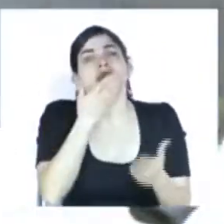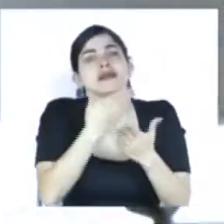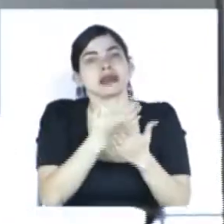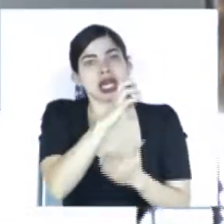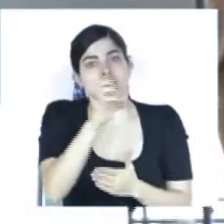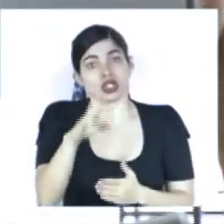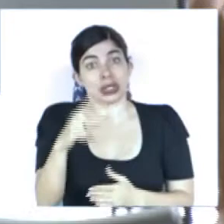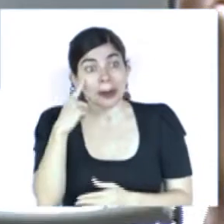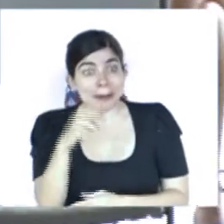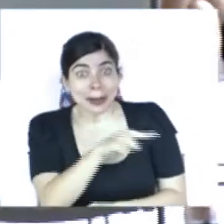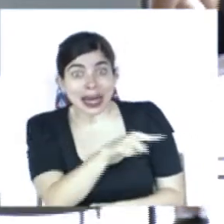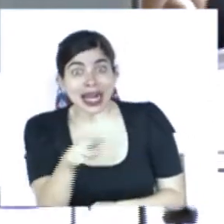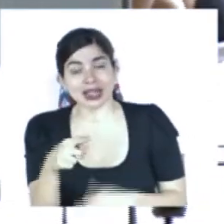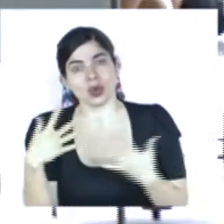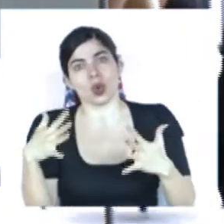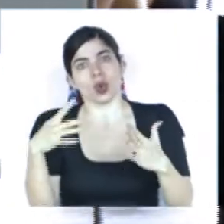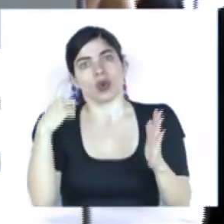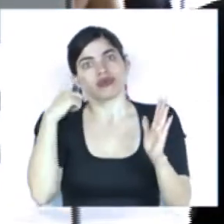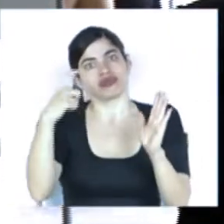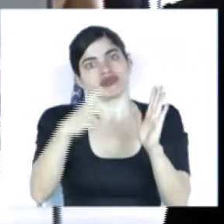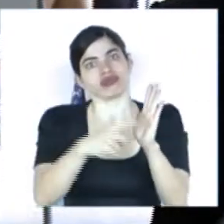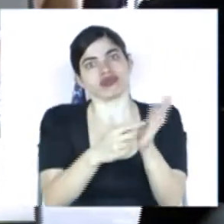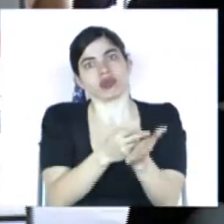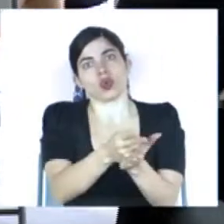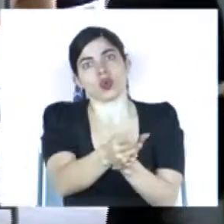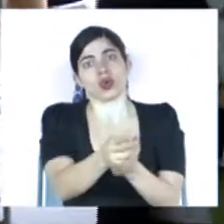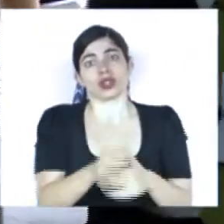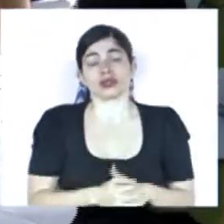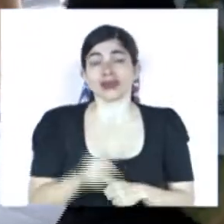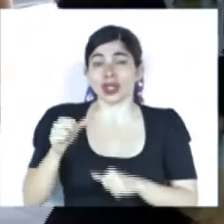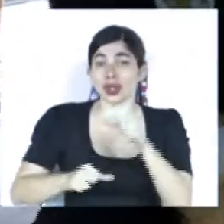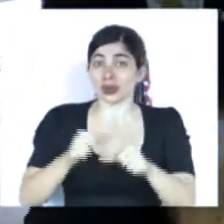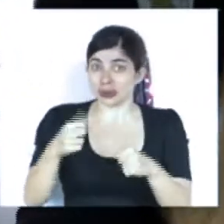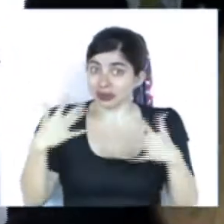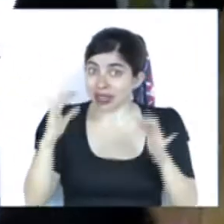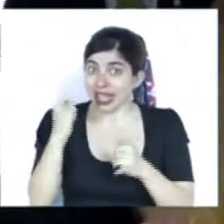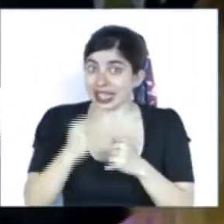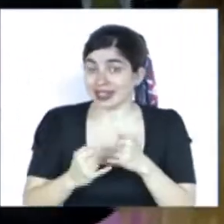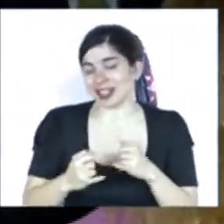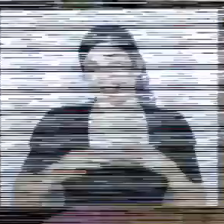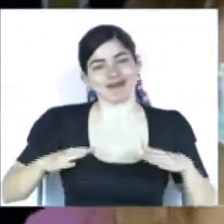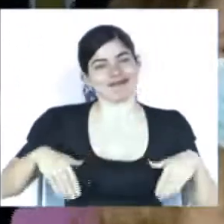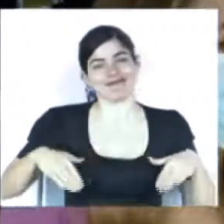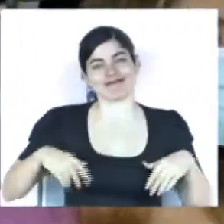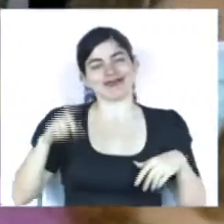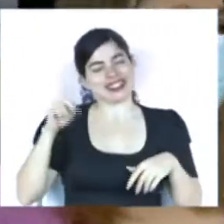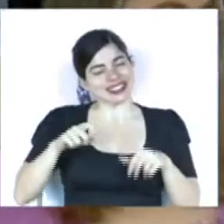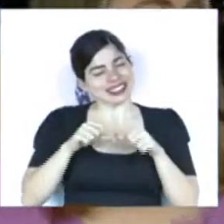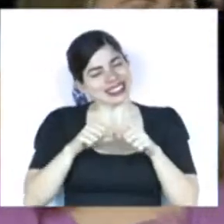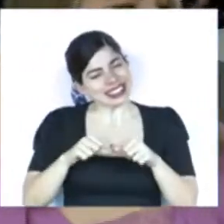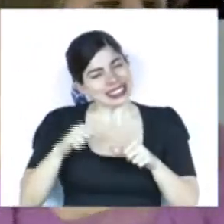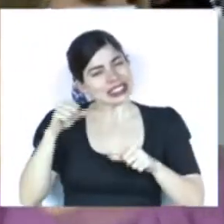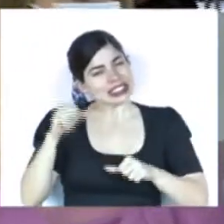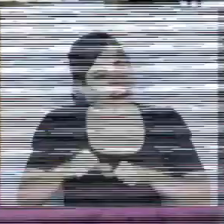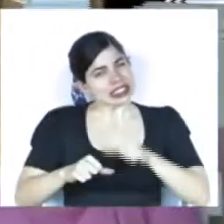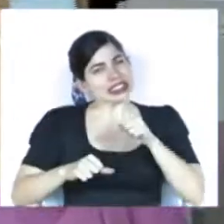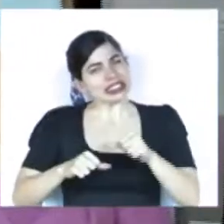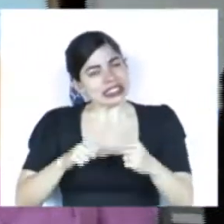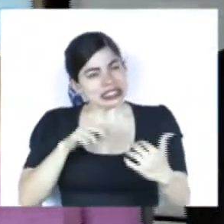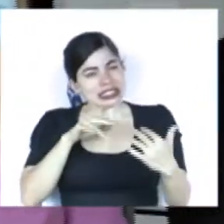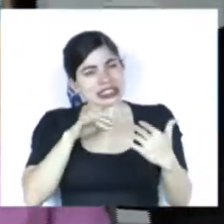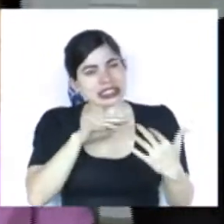nuestro reconocimiento sincero. Esta lucha no termina. Aún debemos seguir librando la batalla diaria,